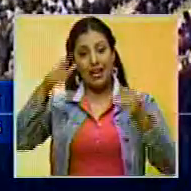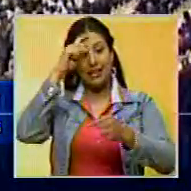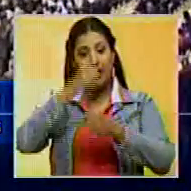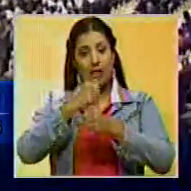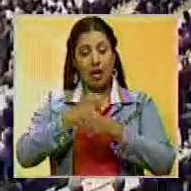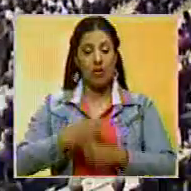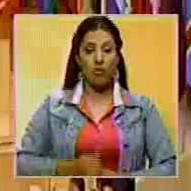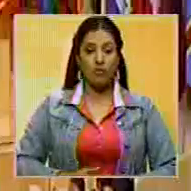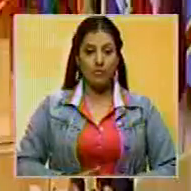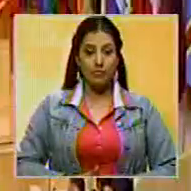Trabajadores.